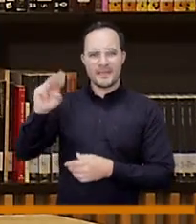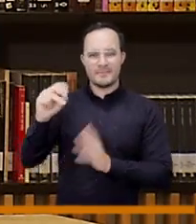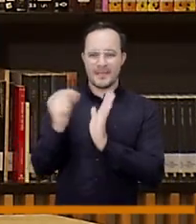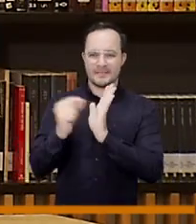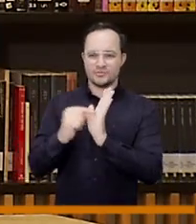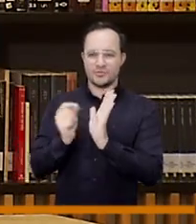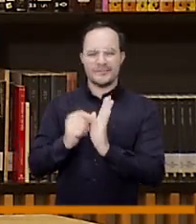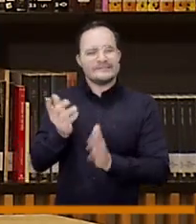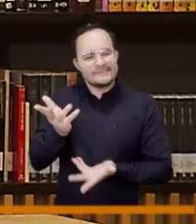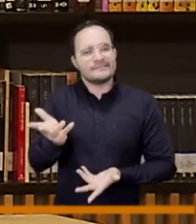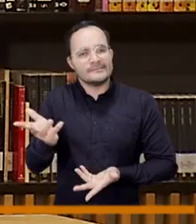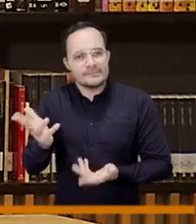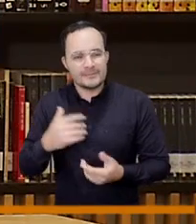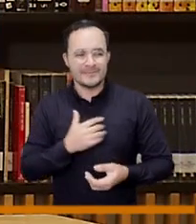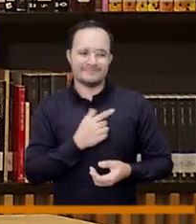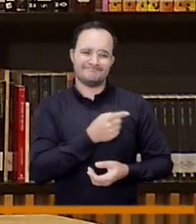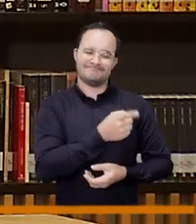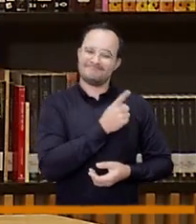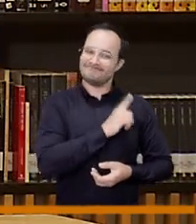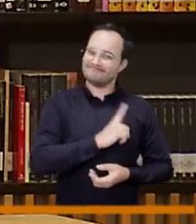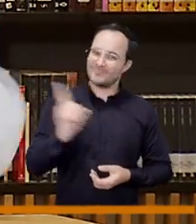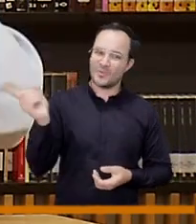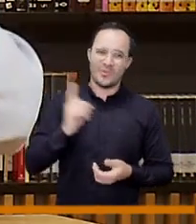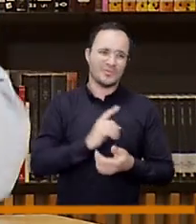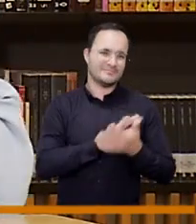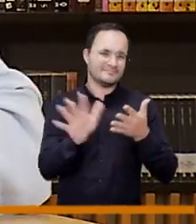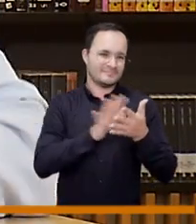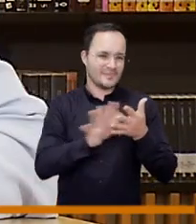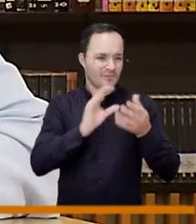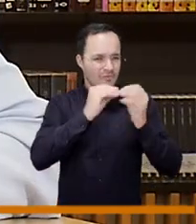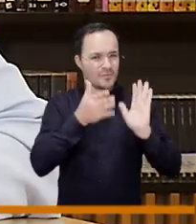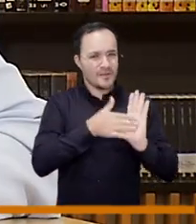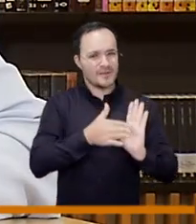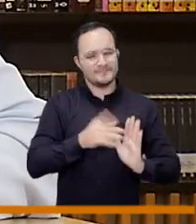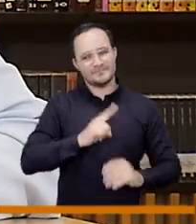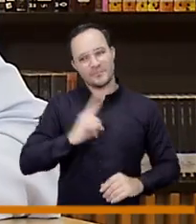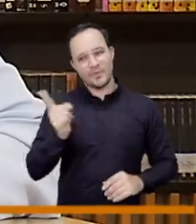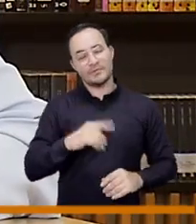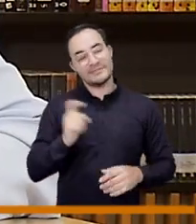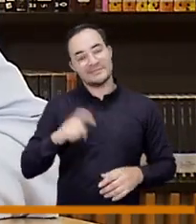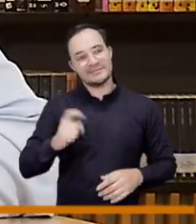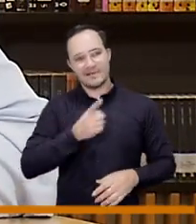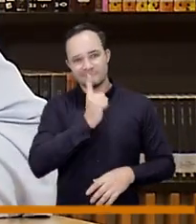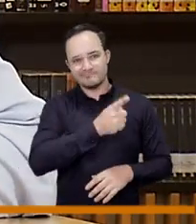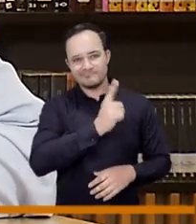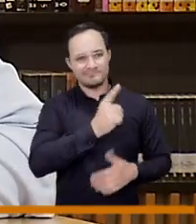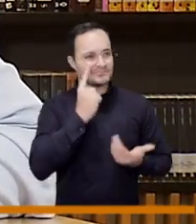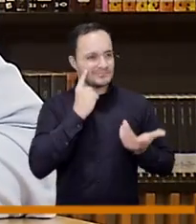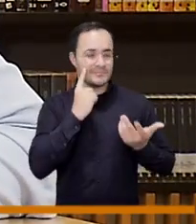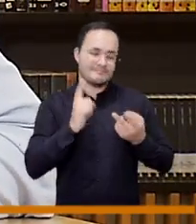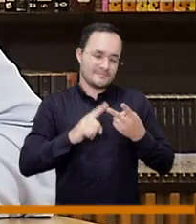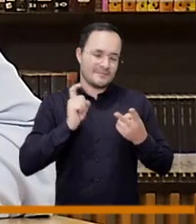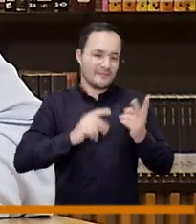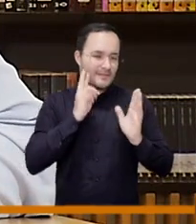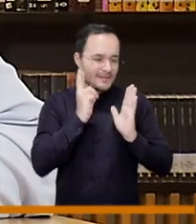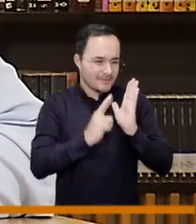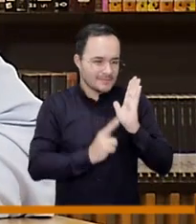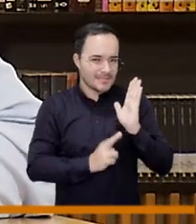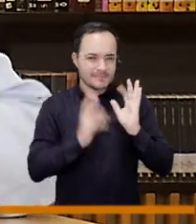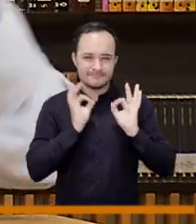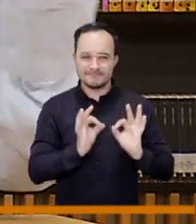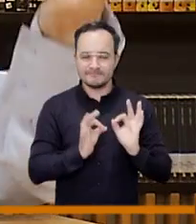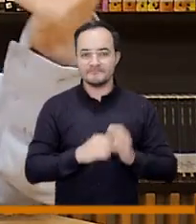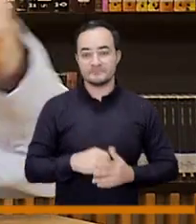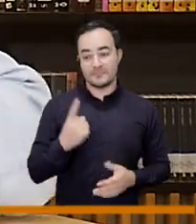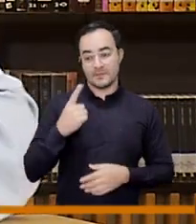ya vemos que empezamos mal con la narrativa tenemos que hacer unos llamados de atención tenemos que hacer una revisión inclusive